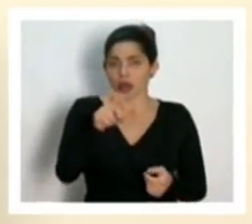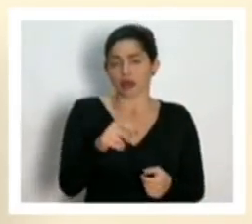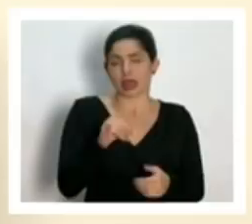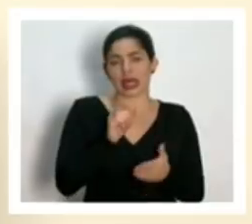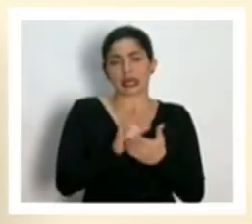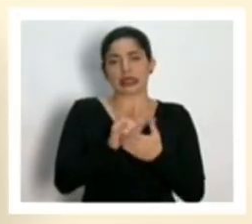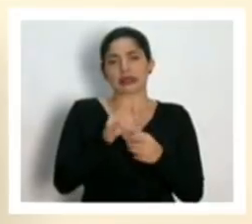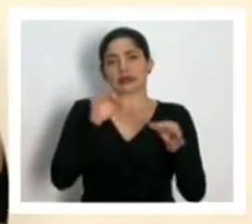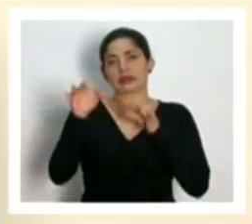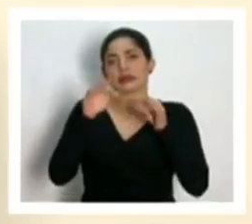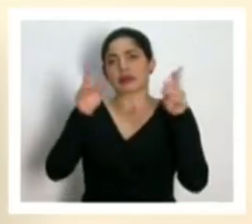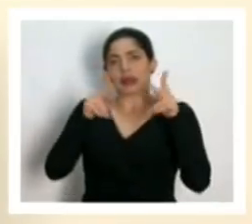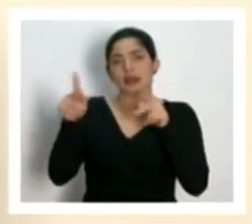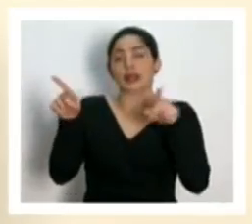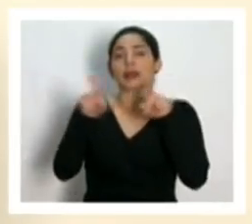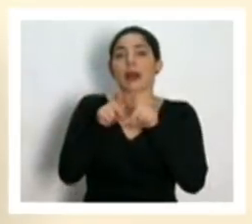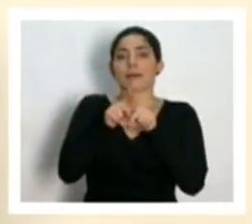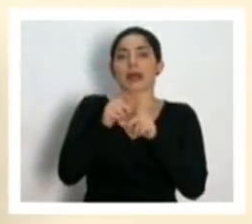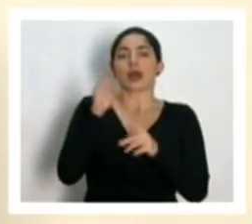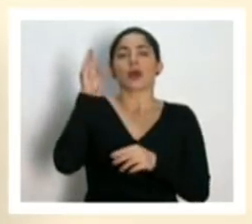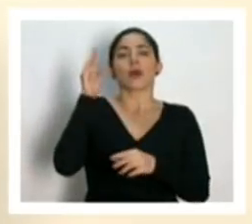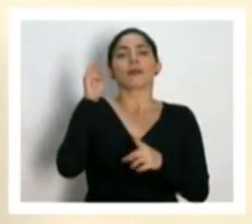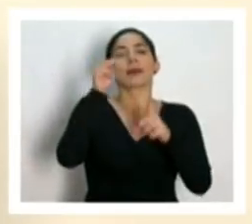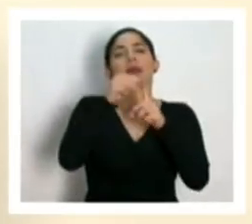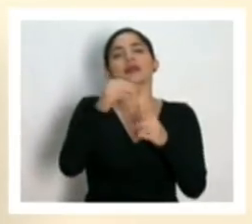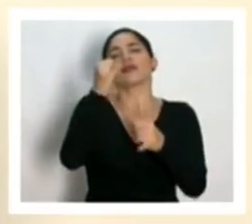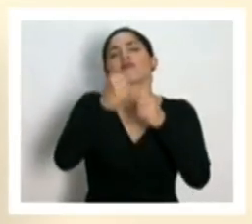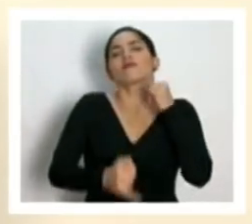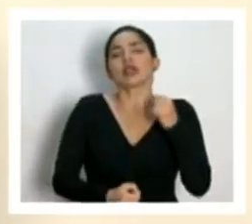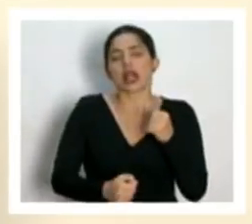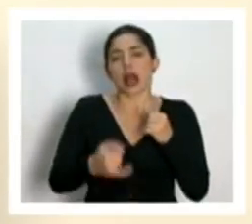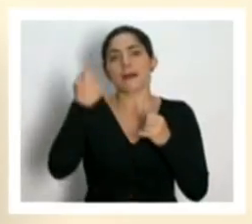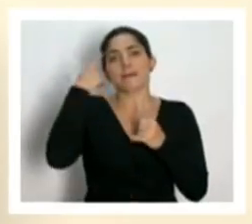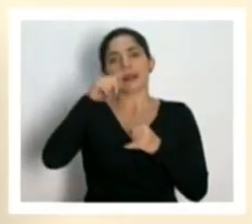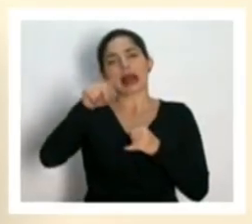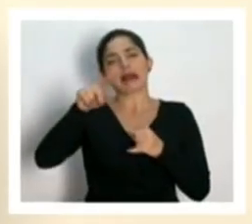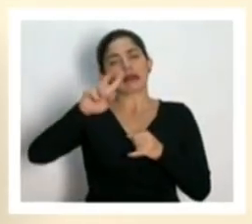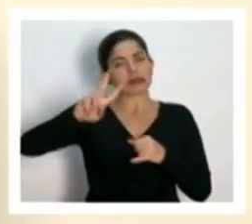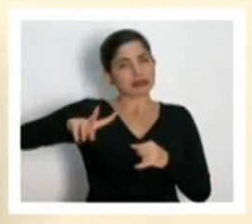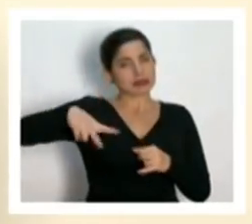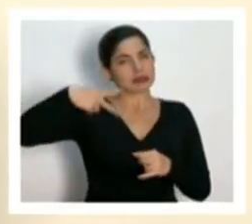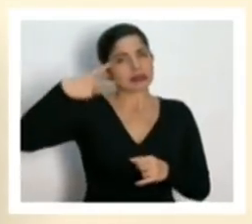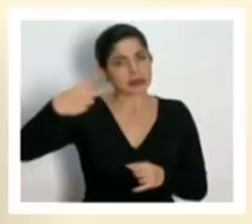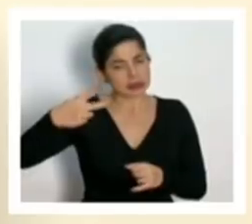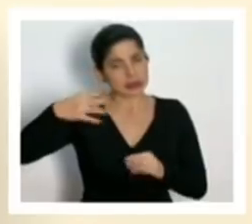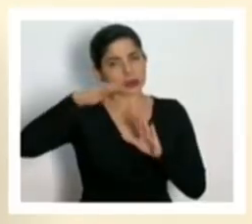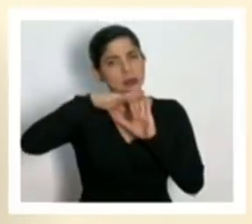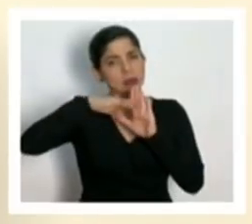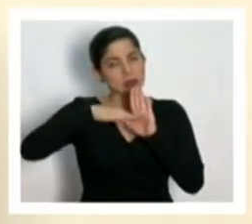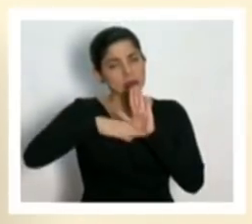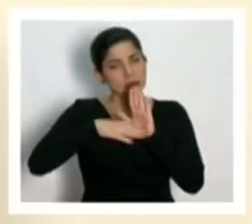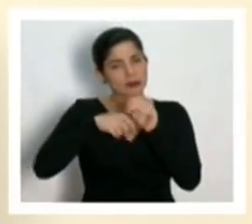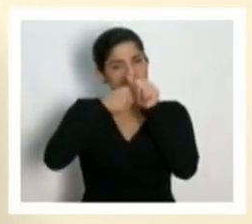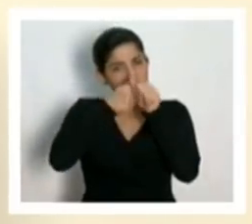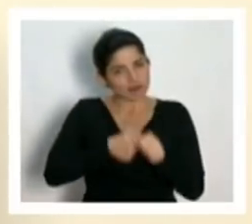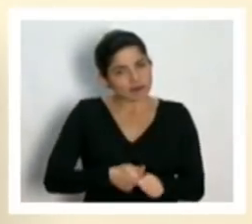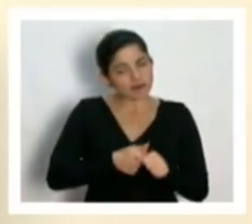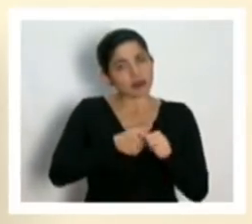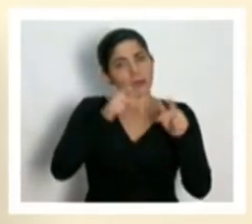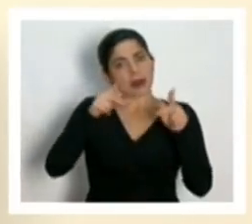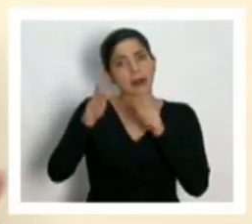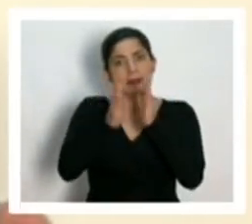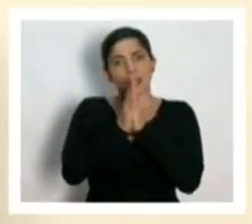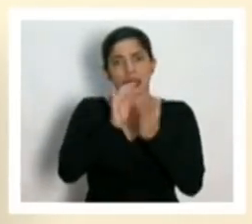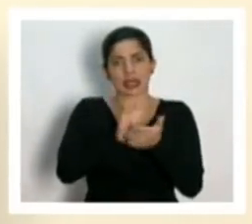ese mensaje a la ciudadanía y también darle un mensaje final para reforzar las medidas que le estamos pidiendo a la población y a la